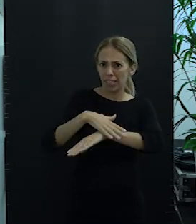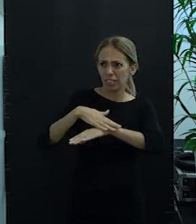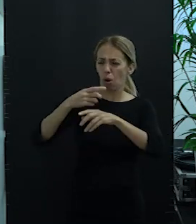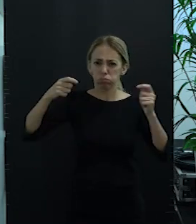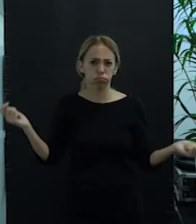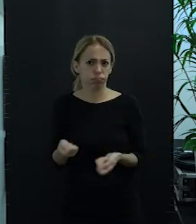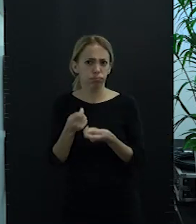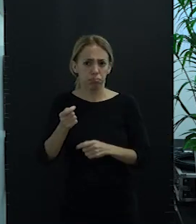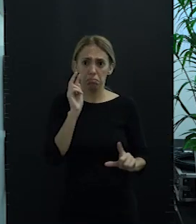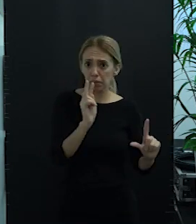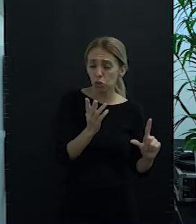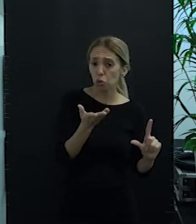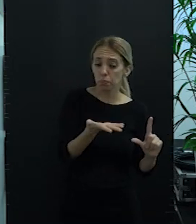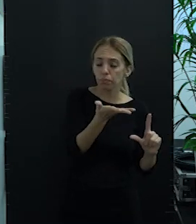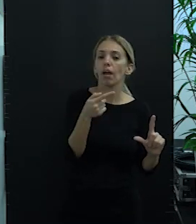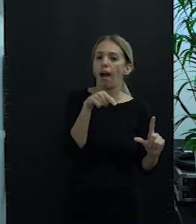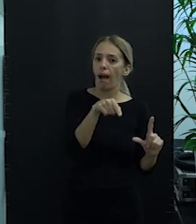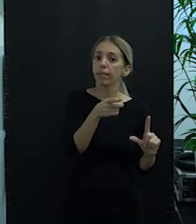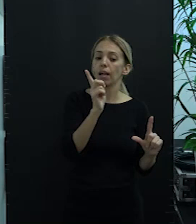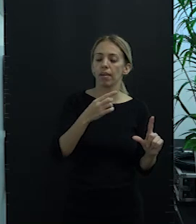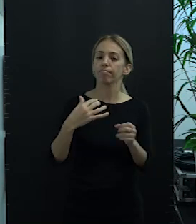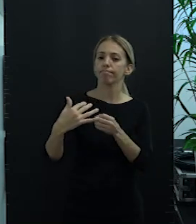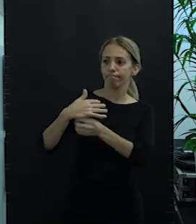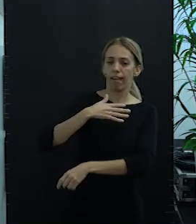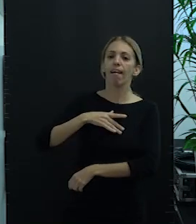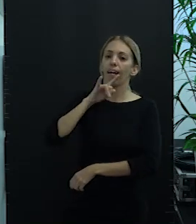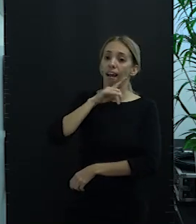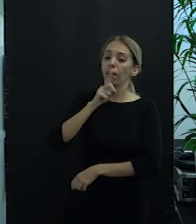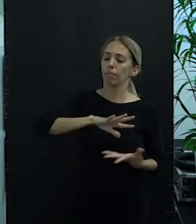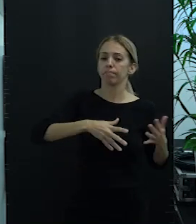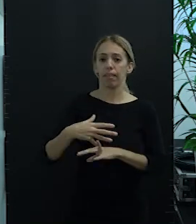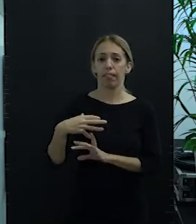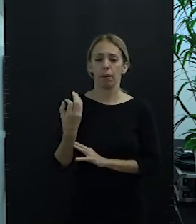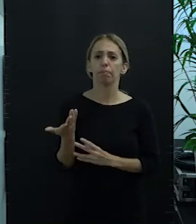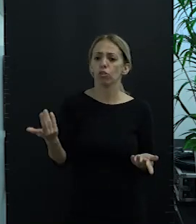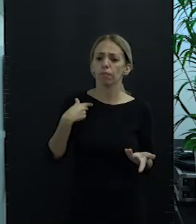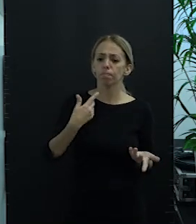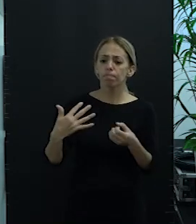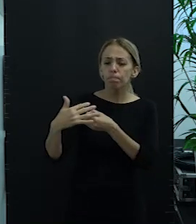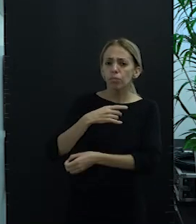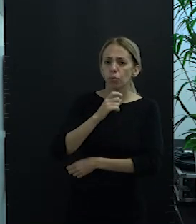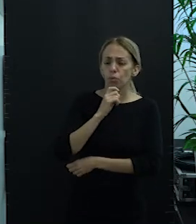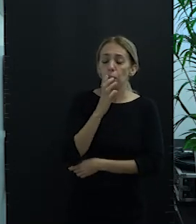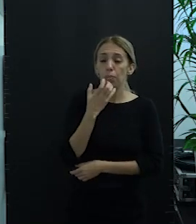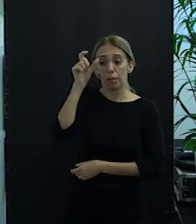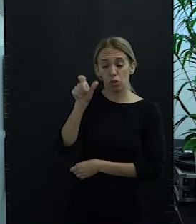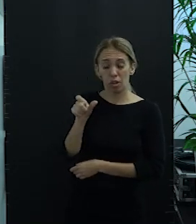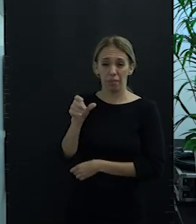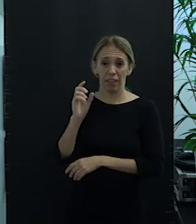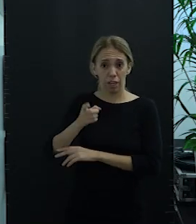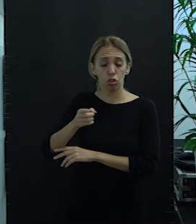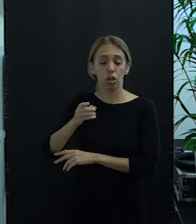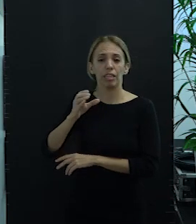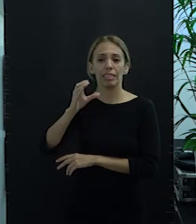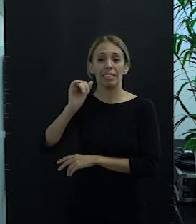Y eso también nos afecta en Canarias. ¿Cómo nos afecta? Cuando don Ciprián nos dice, vamos